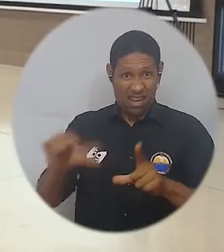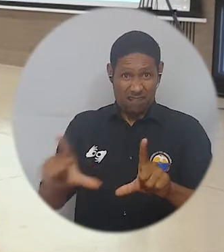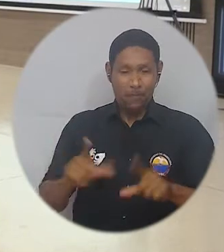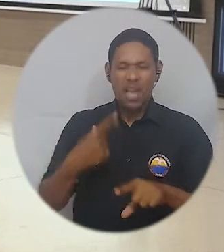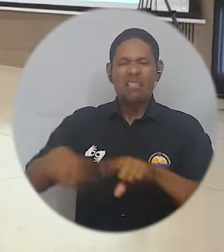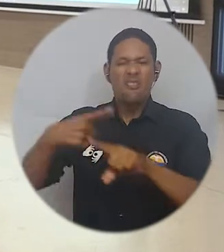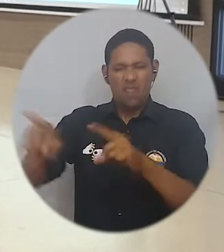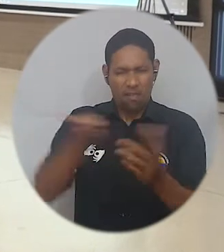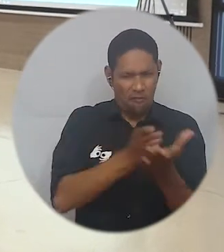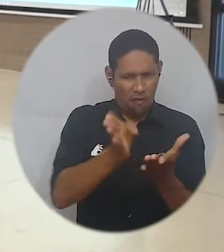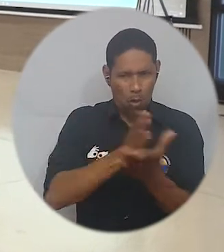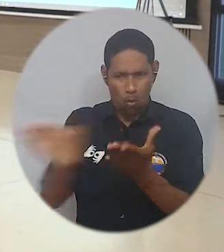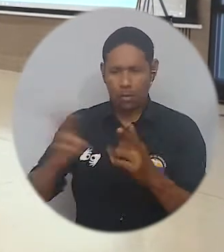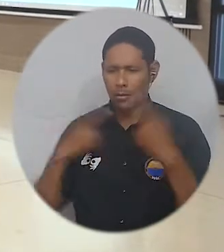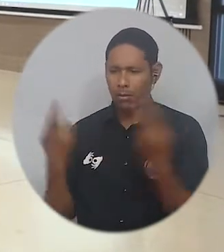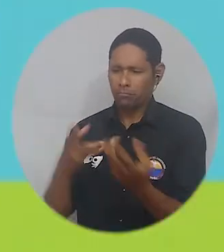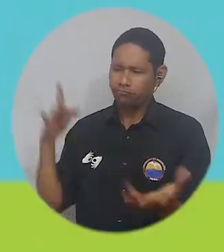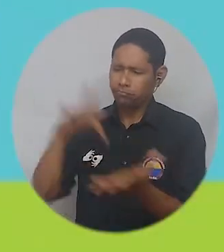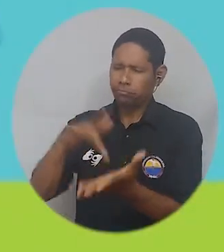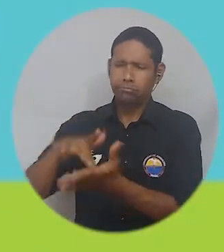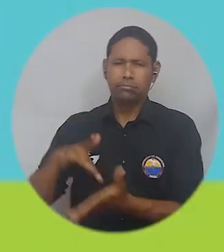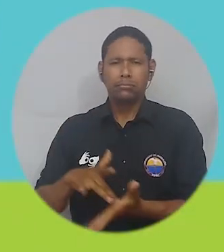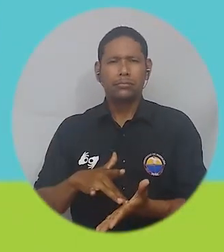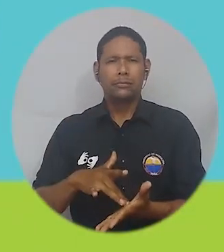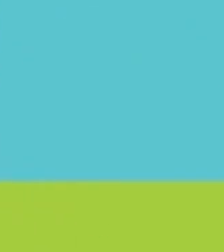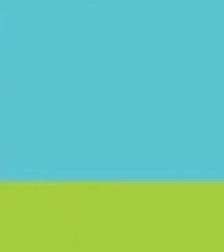pertenecientes a diferentes facultades.